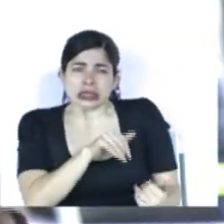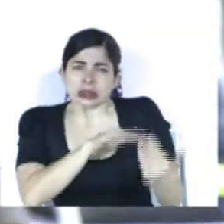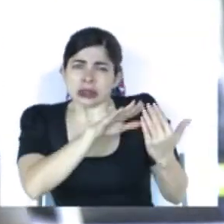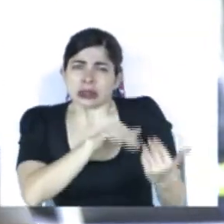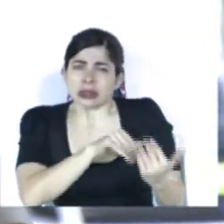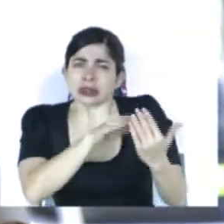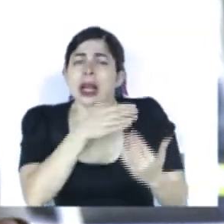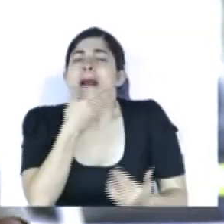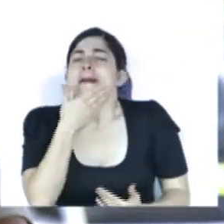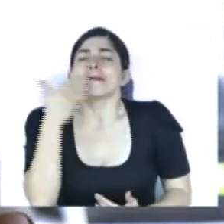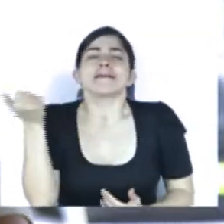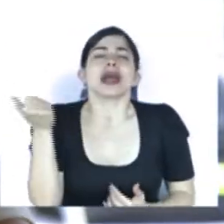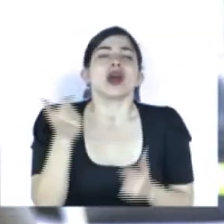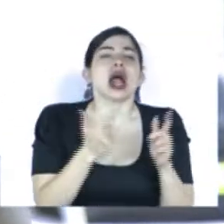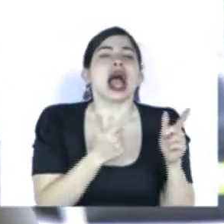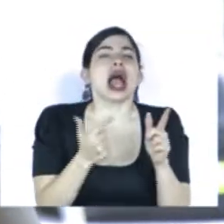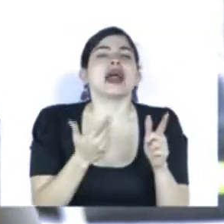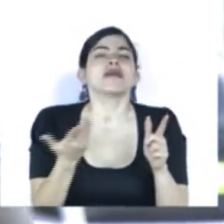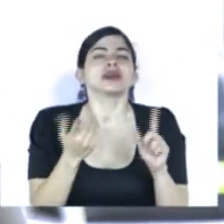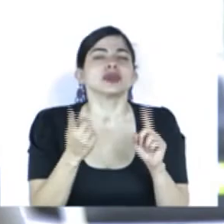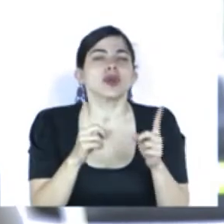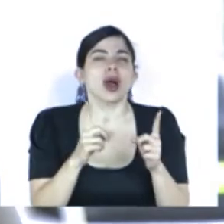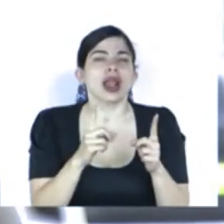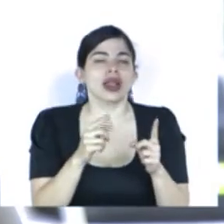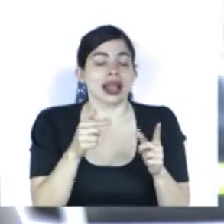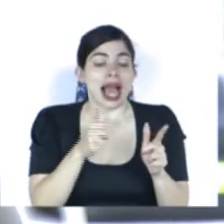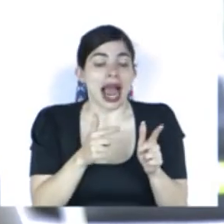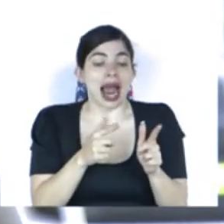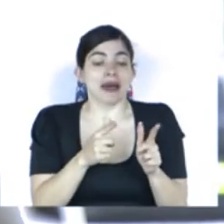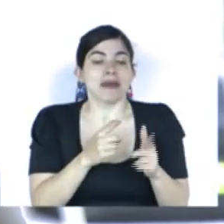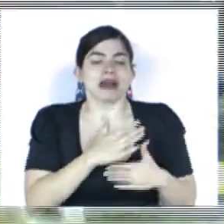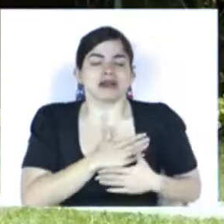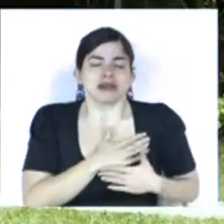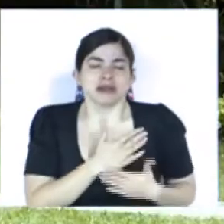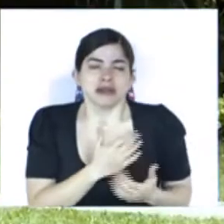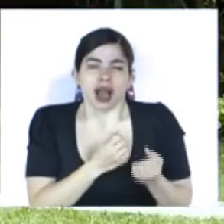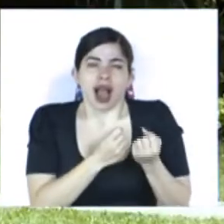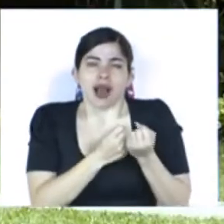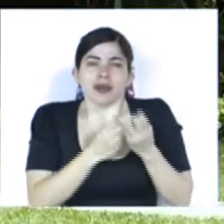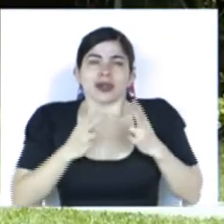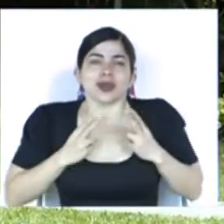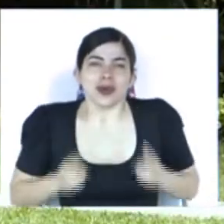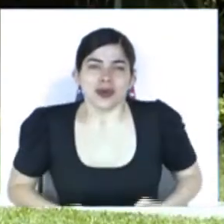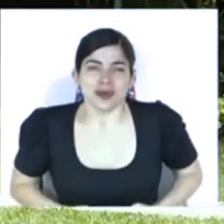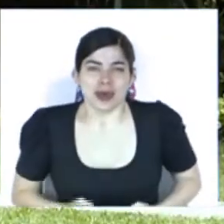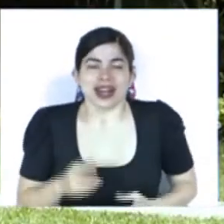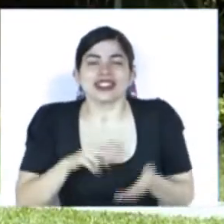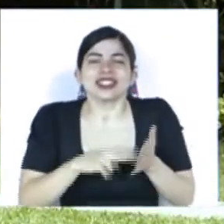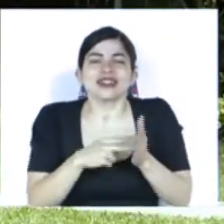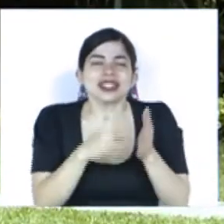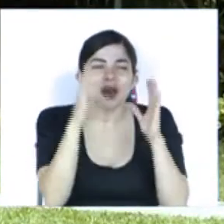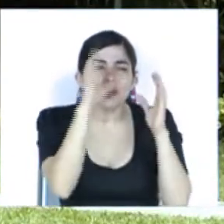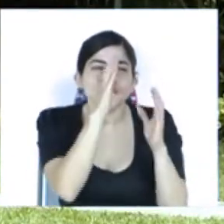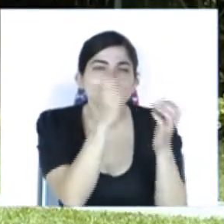armas que disponemos, la abnegación y la humanidad, esa dedicación al prójimo.